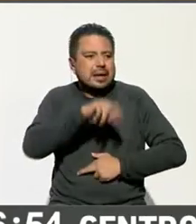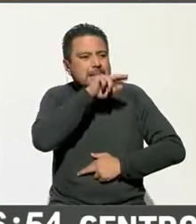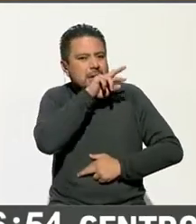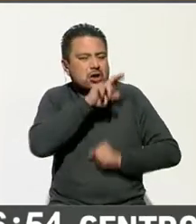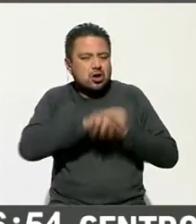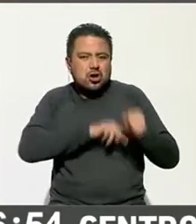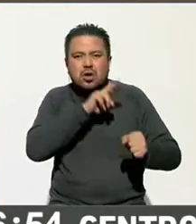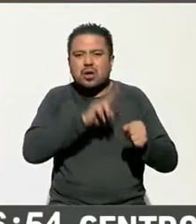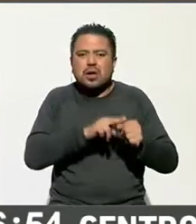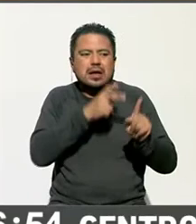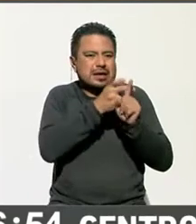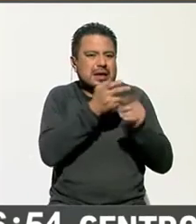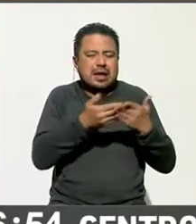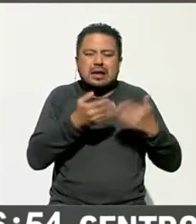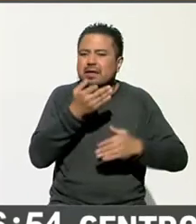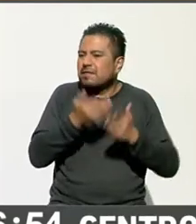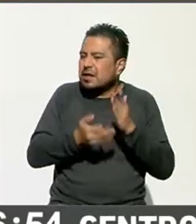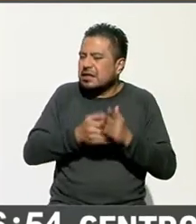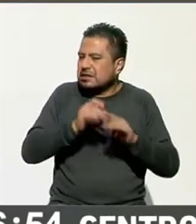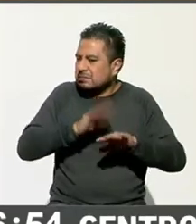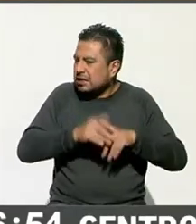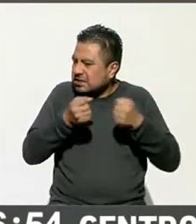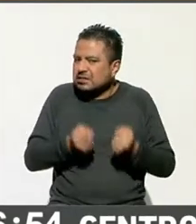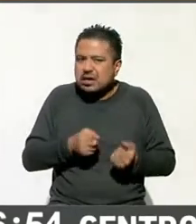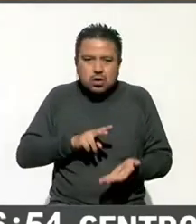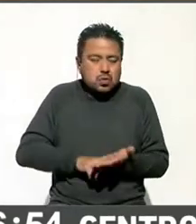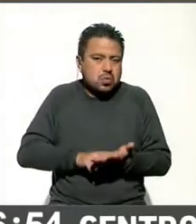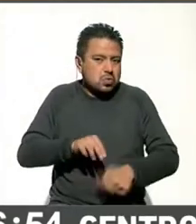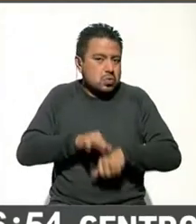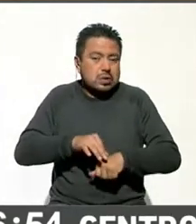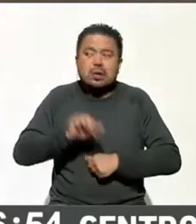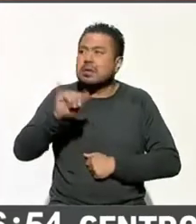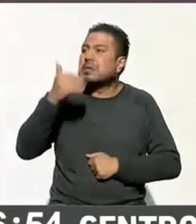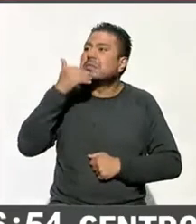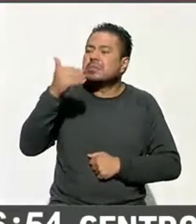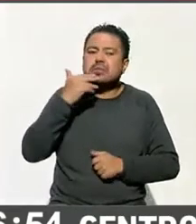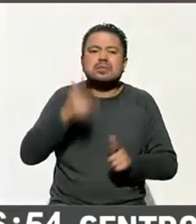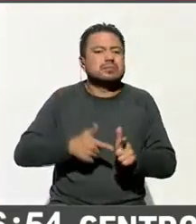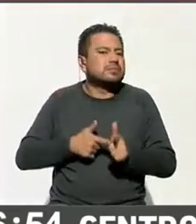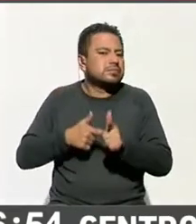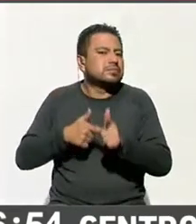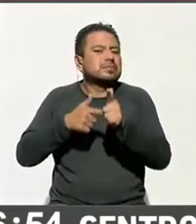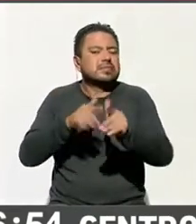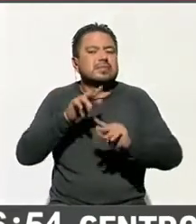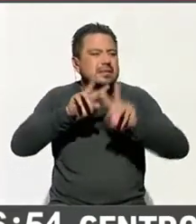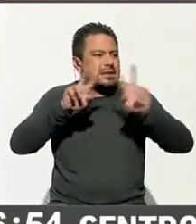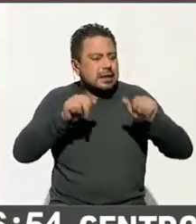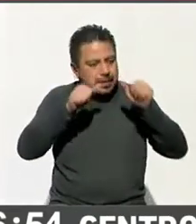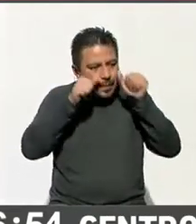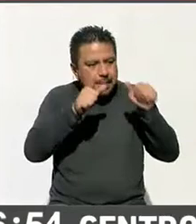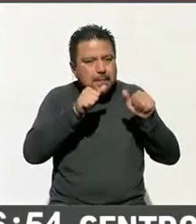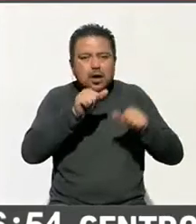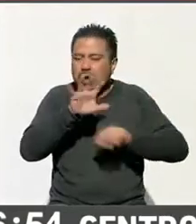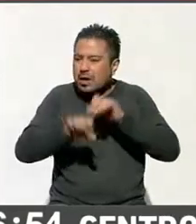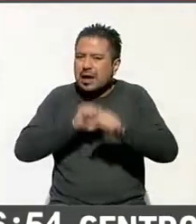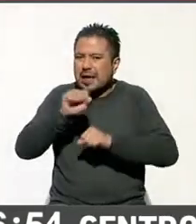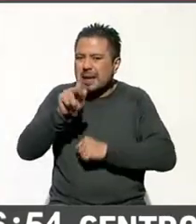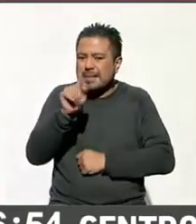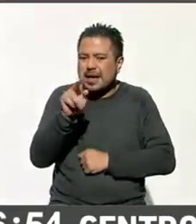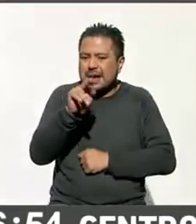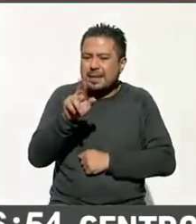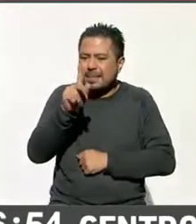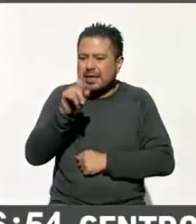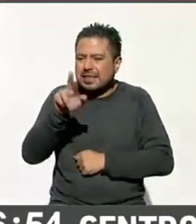normales, y en este caso la inseguridad es el más evidente. Muy bien, Paco, pues seguimos pendientes de todo lo que recabe parametría.